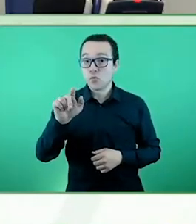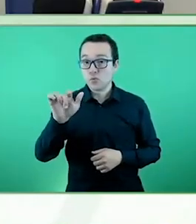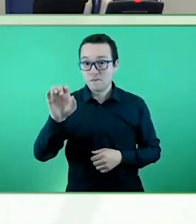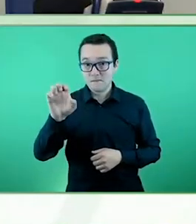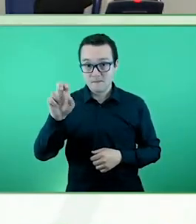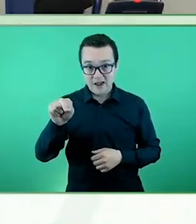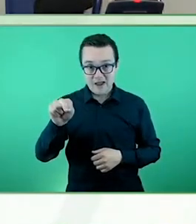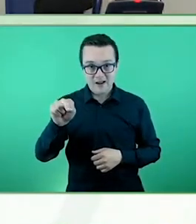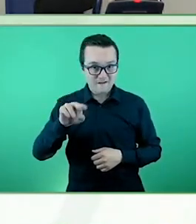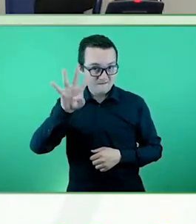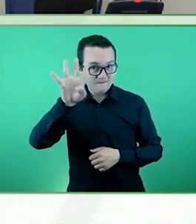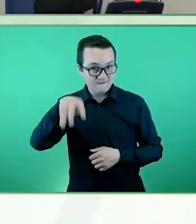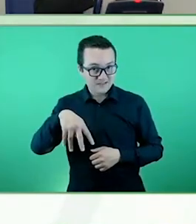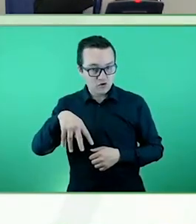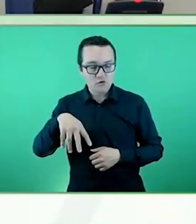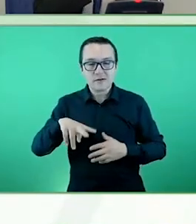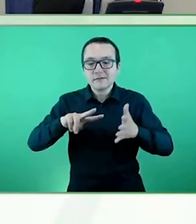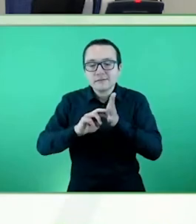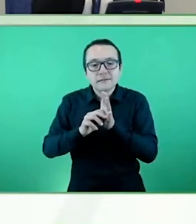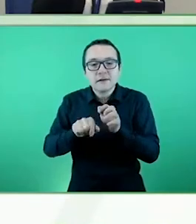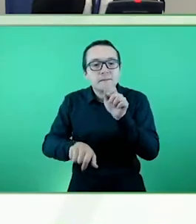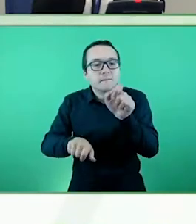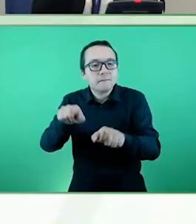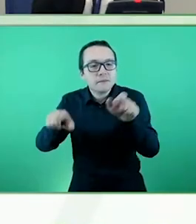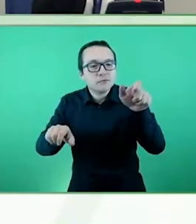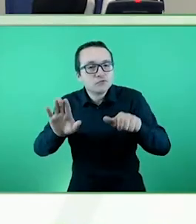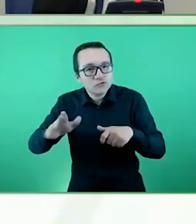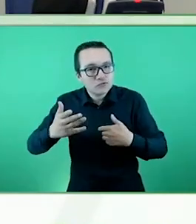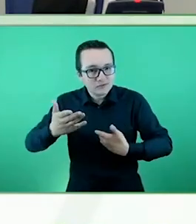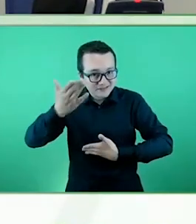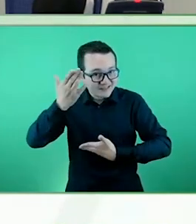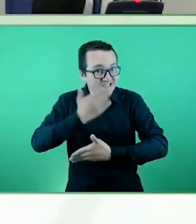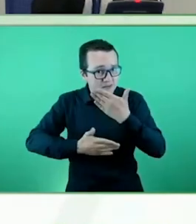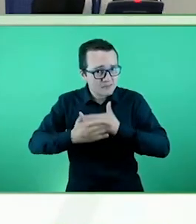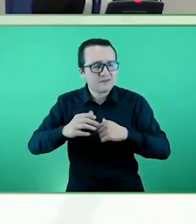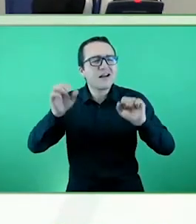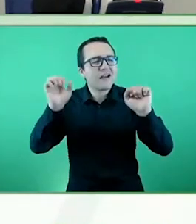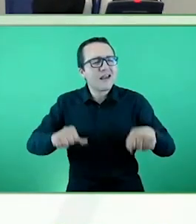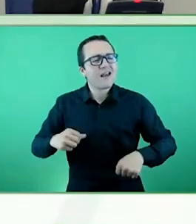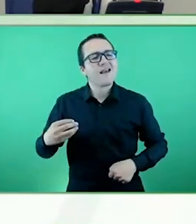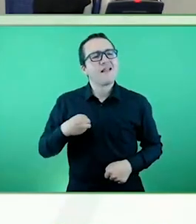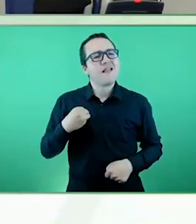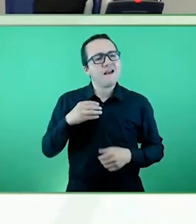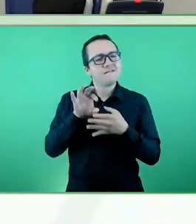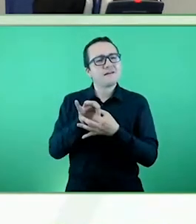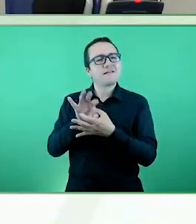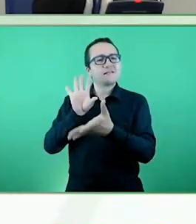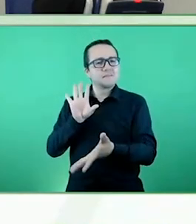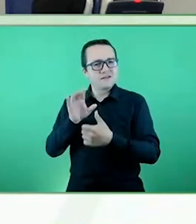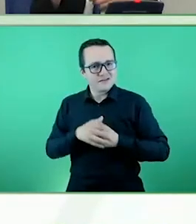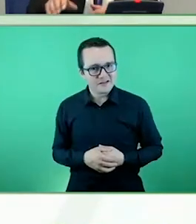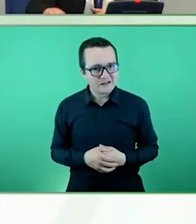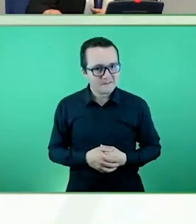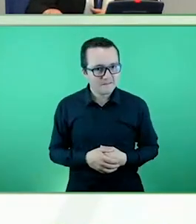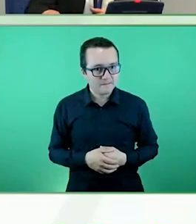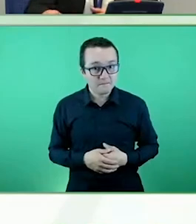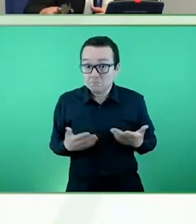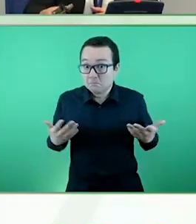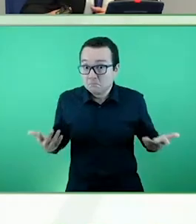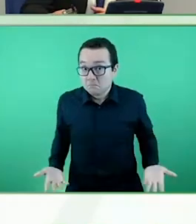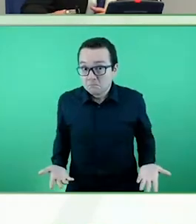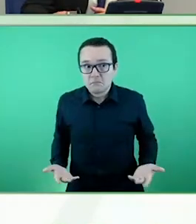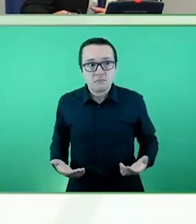discapacidad puedan realizar una vida independiente, sobre todo siempre desde el ejercicio de su